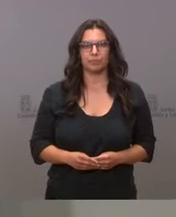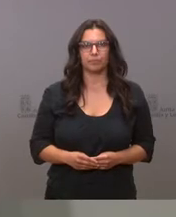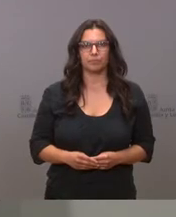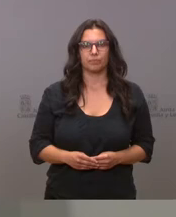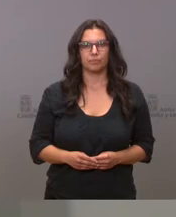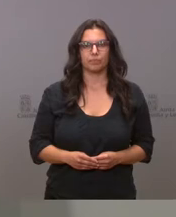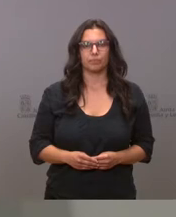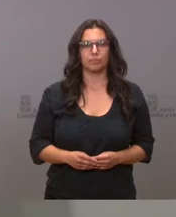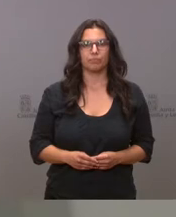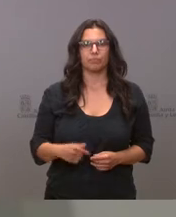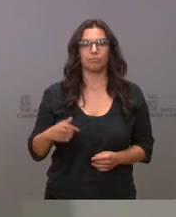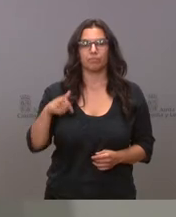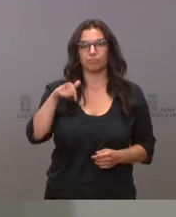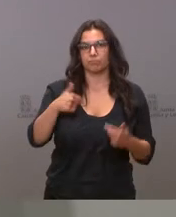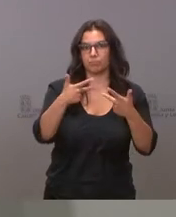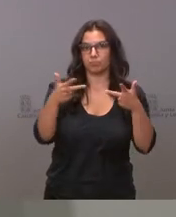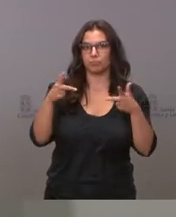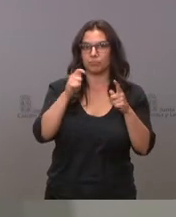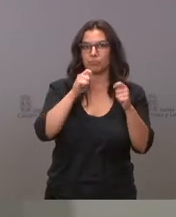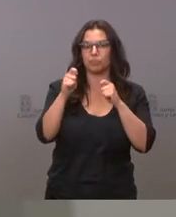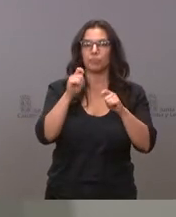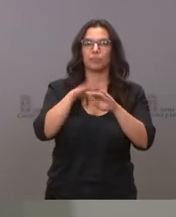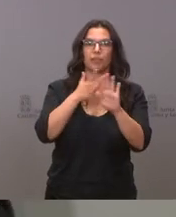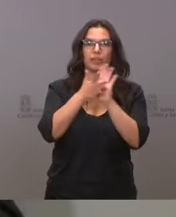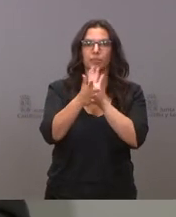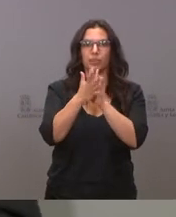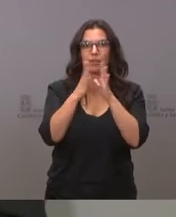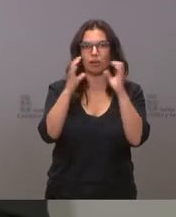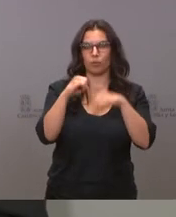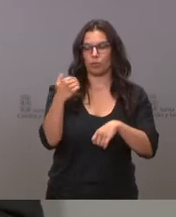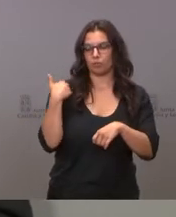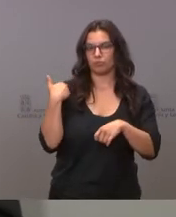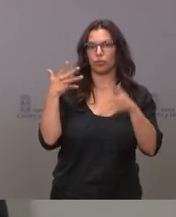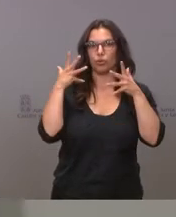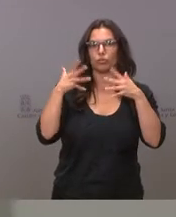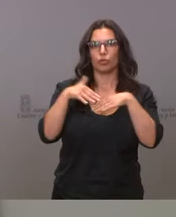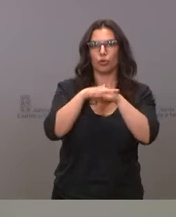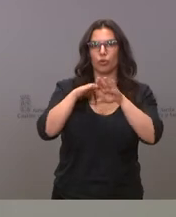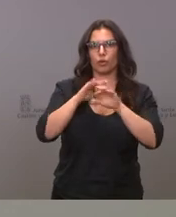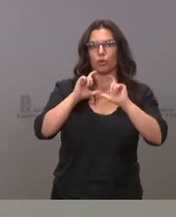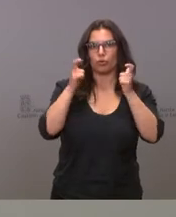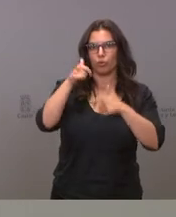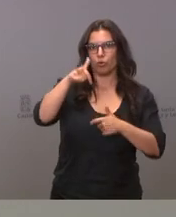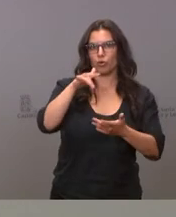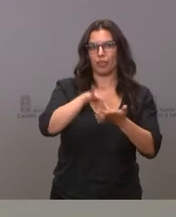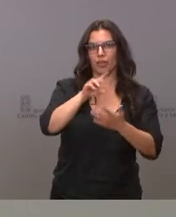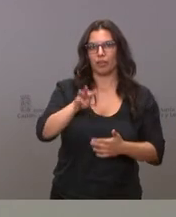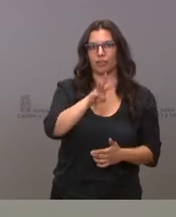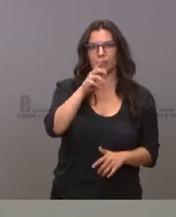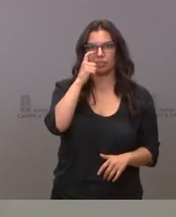Comparecemos para dar cuenta de los acuerdos del Consejo de Gobierno de hoy, 3 de junio,